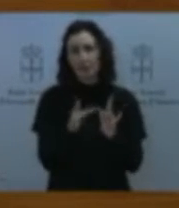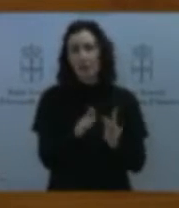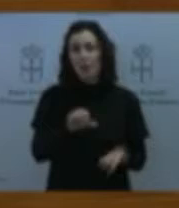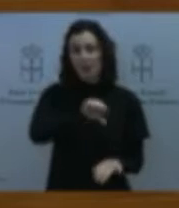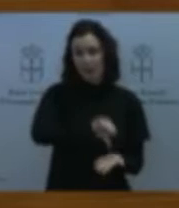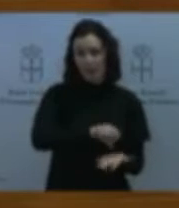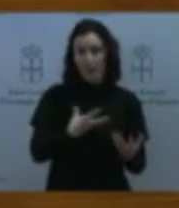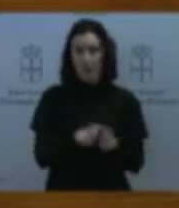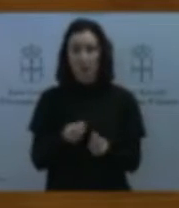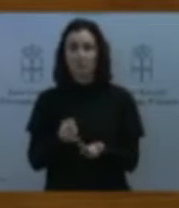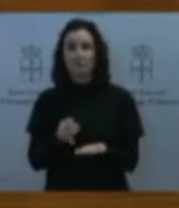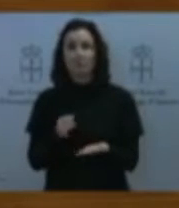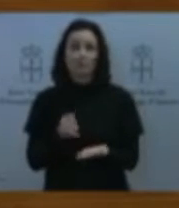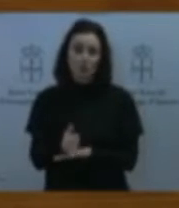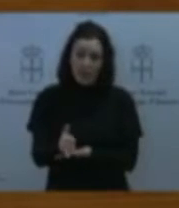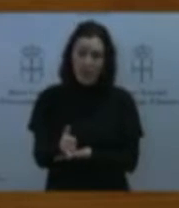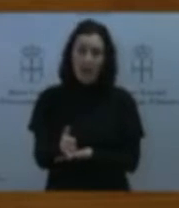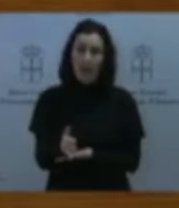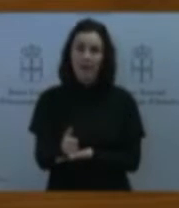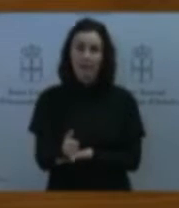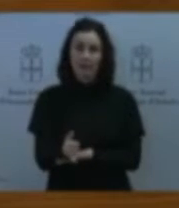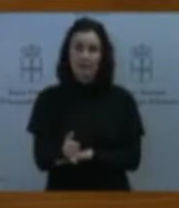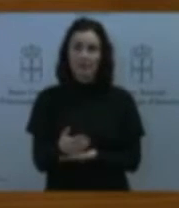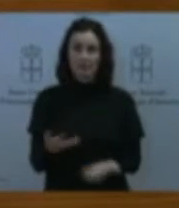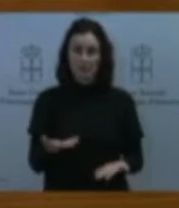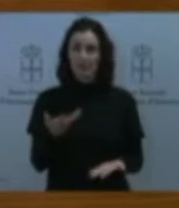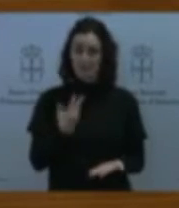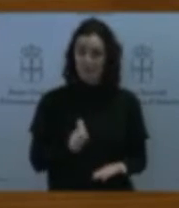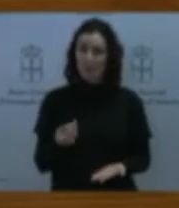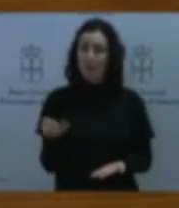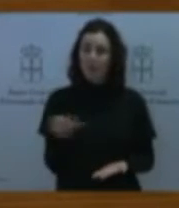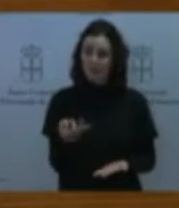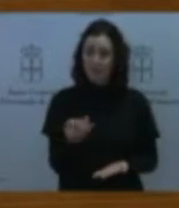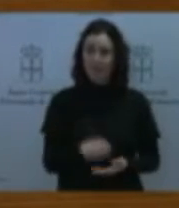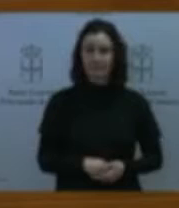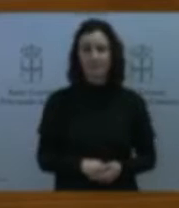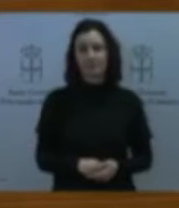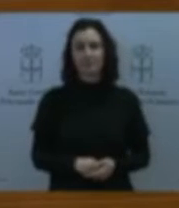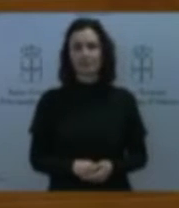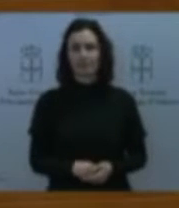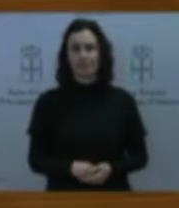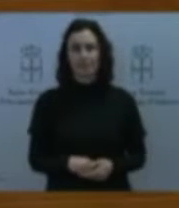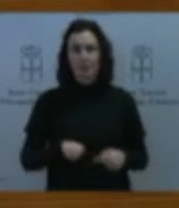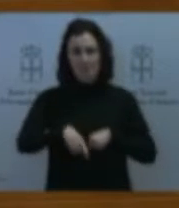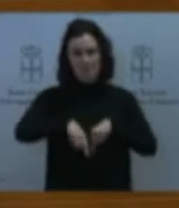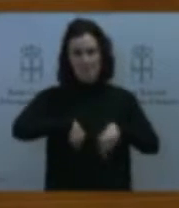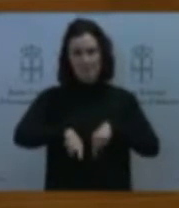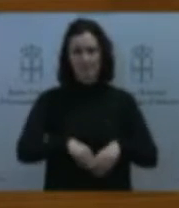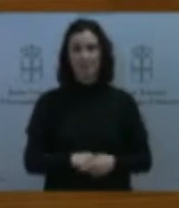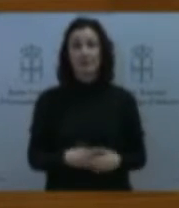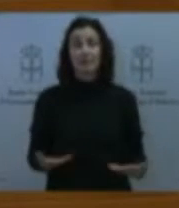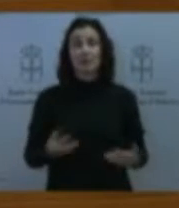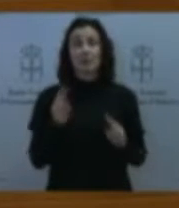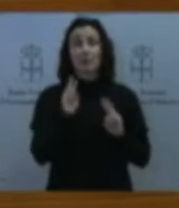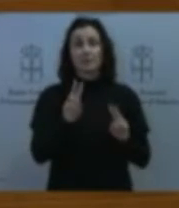entre estas y la propia zona central de Asturias. La visión integral de la movilidad en nuestra